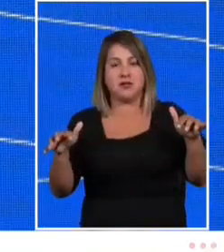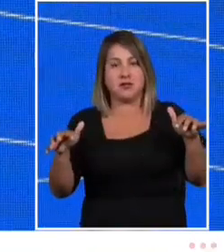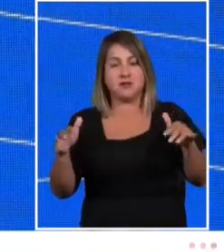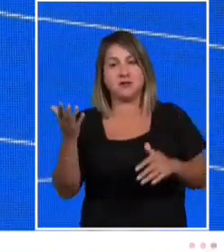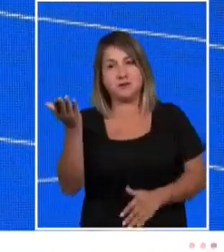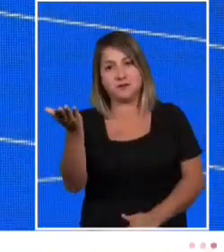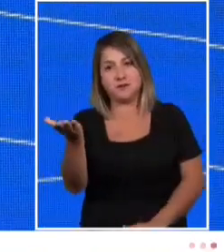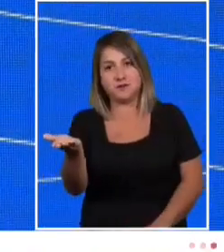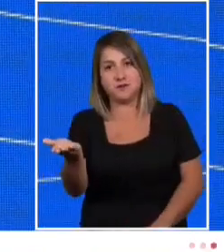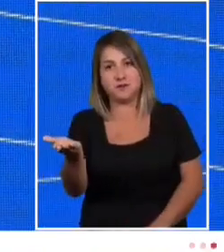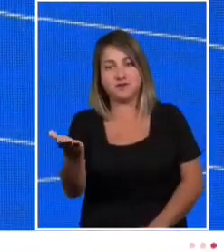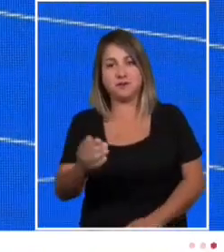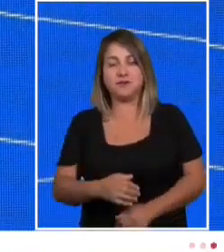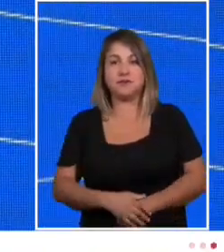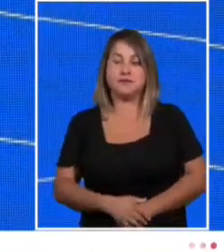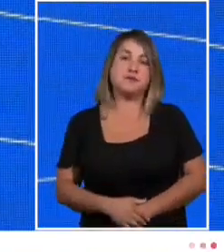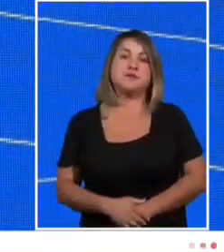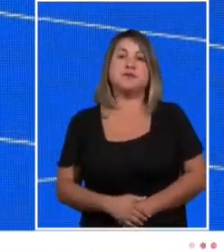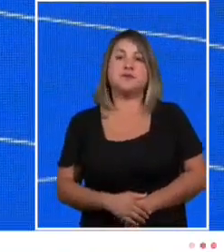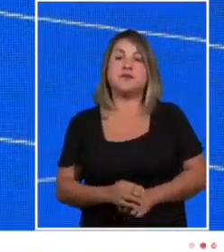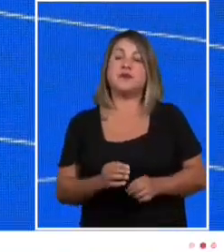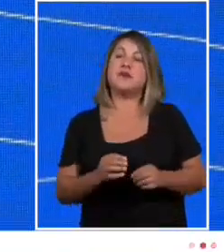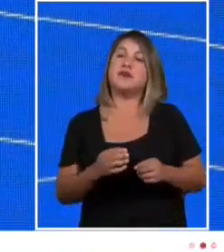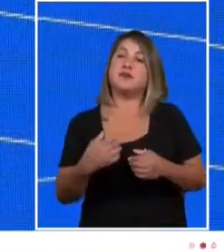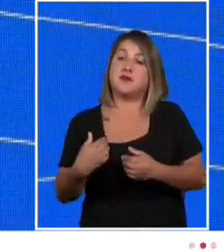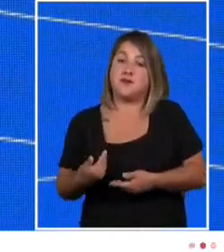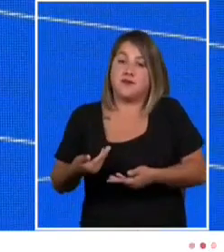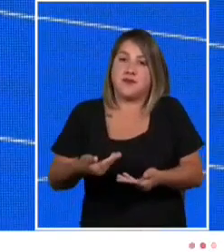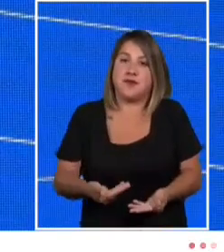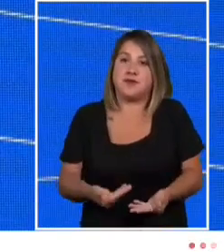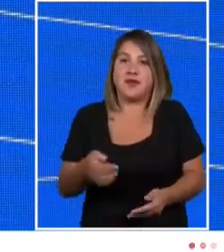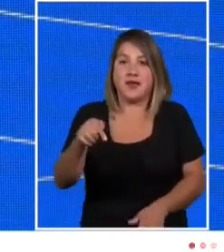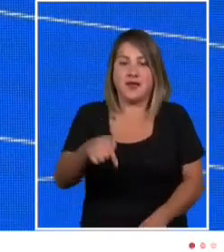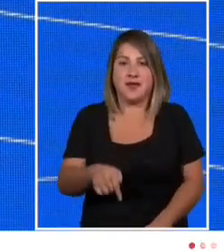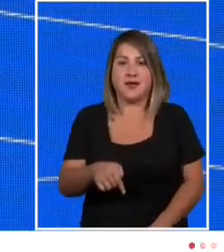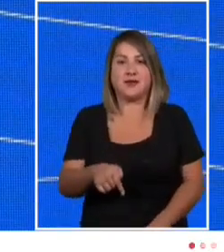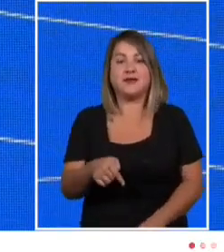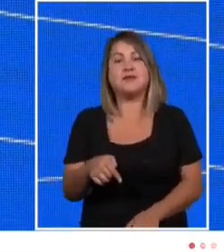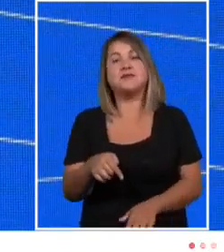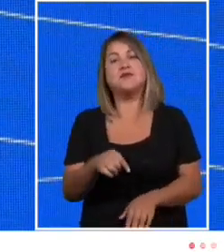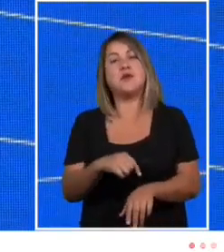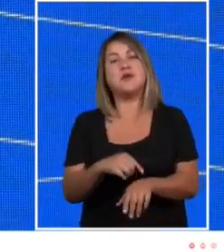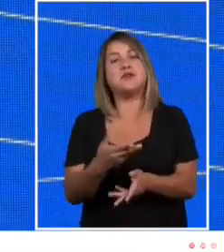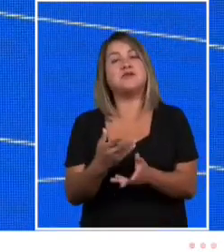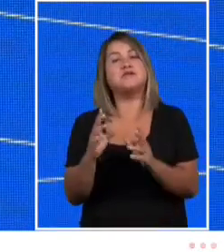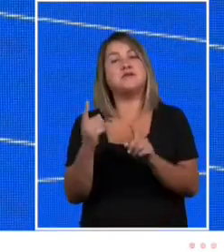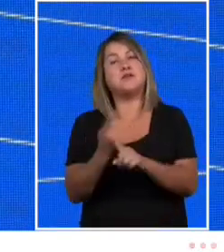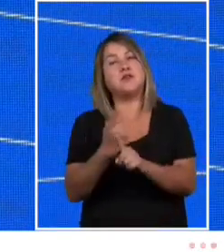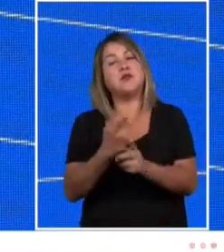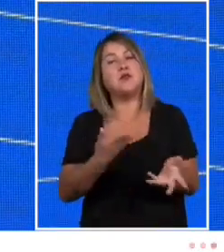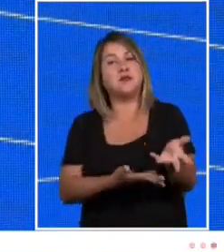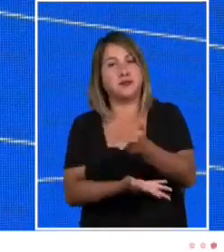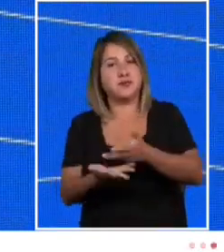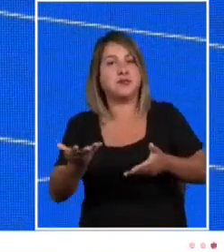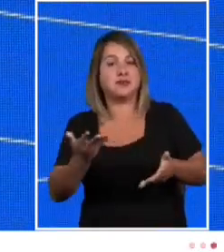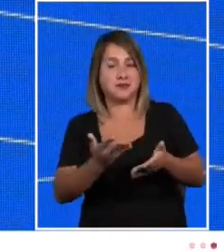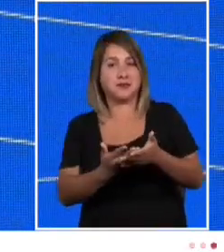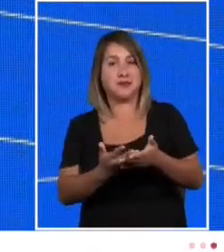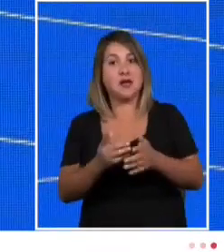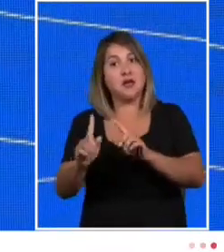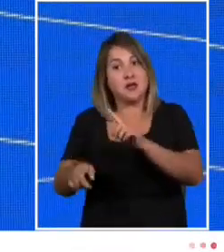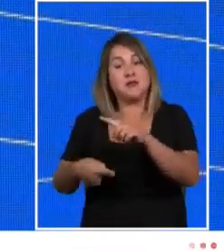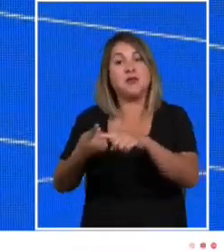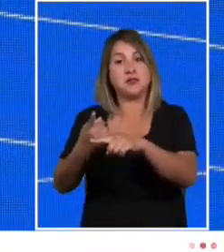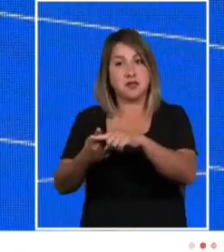anfitriones de esta instancia de diálogo. Me sumo, por cierto, a los